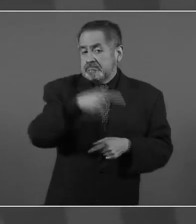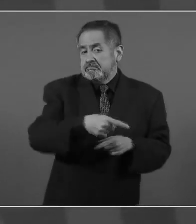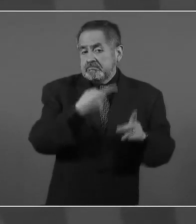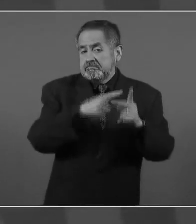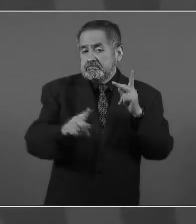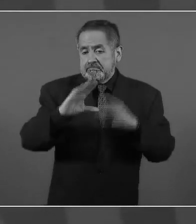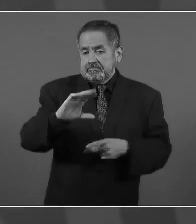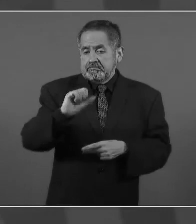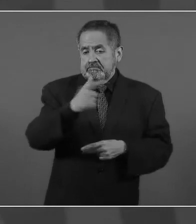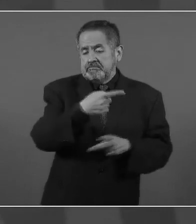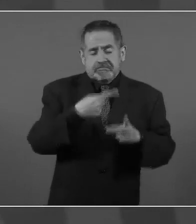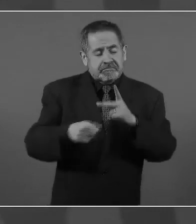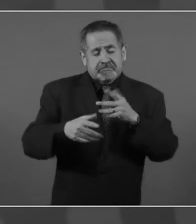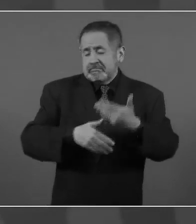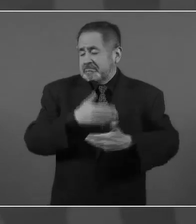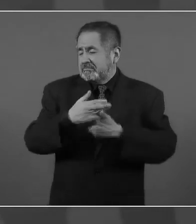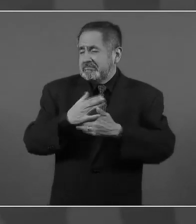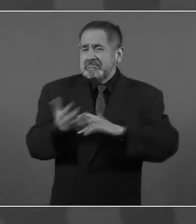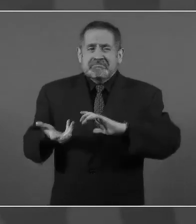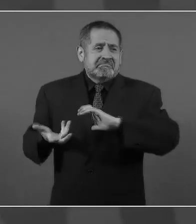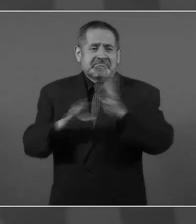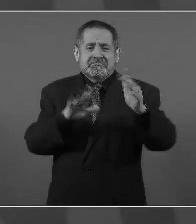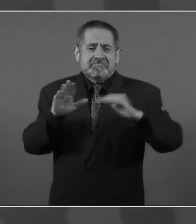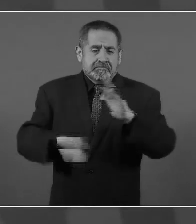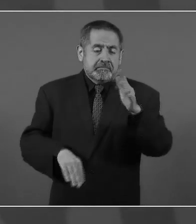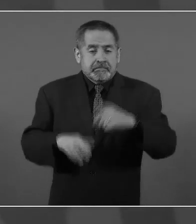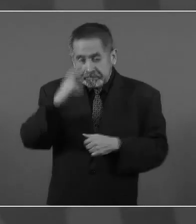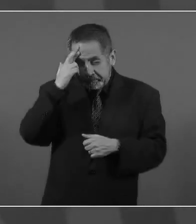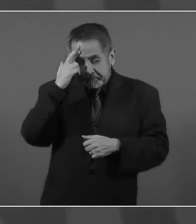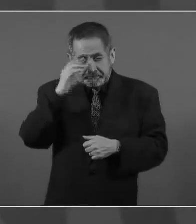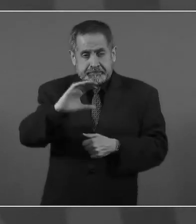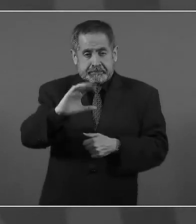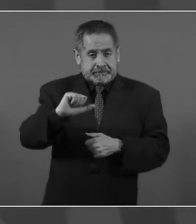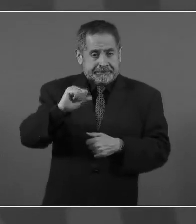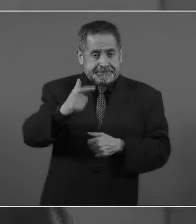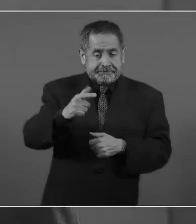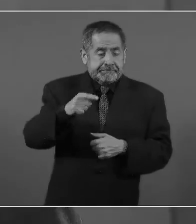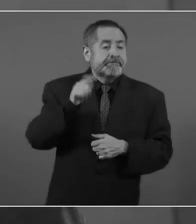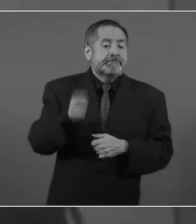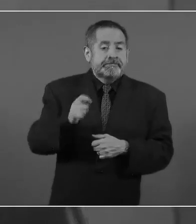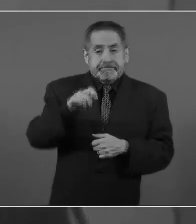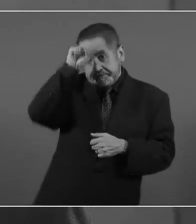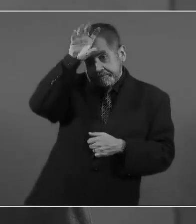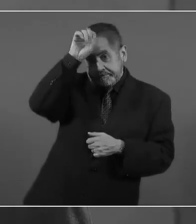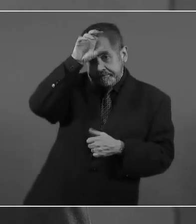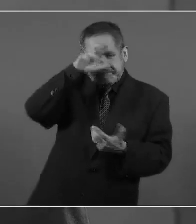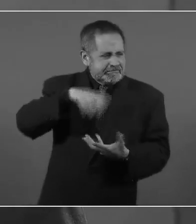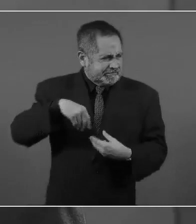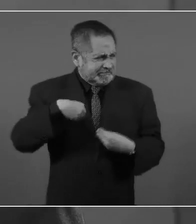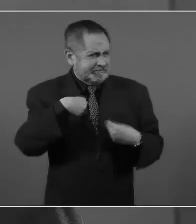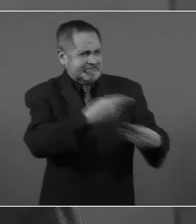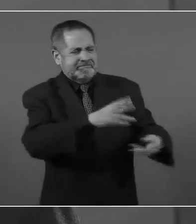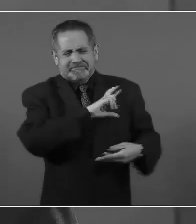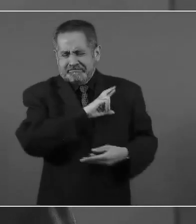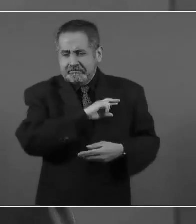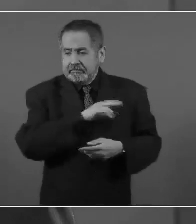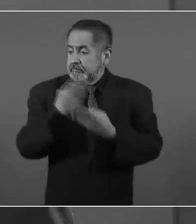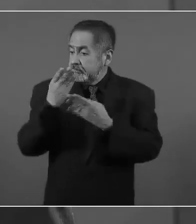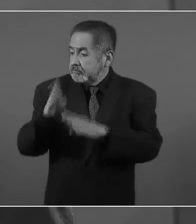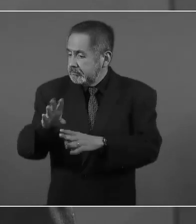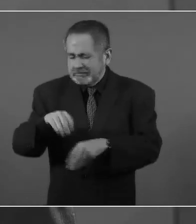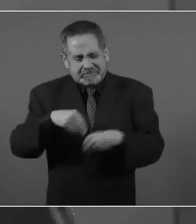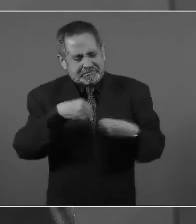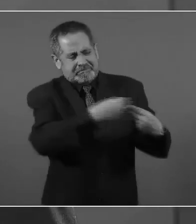Entregó las minas, los bancos, las